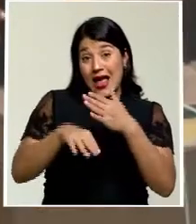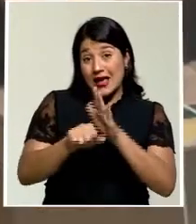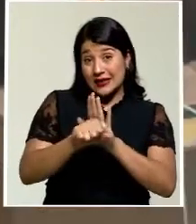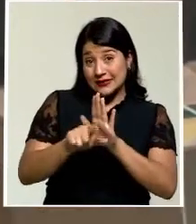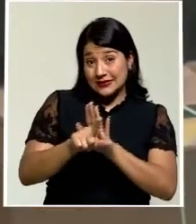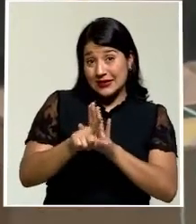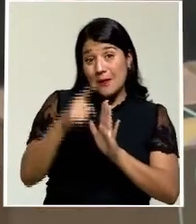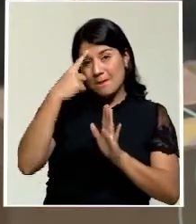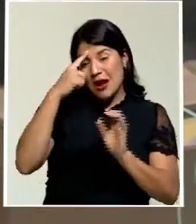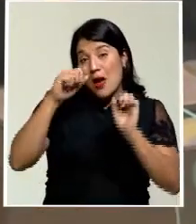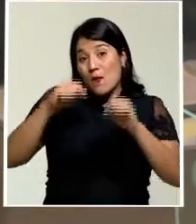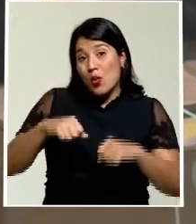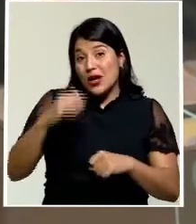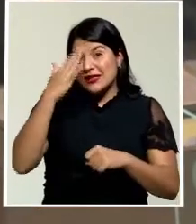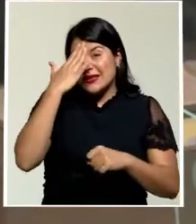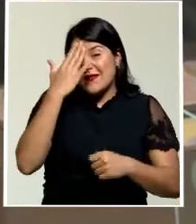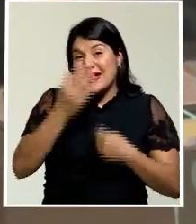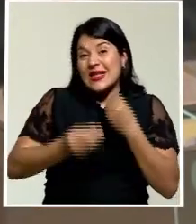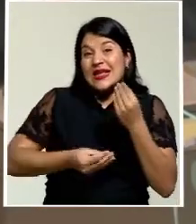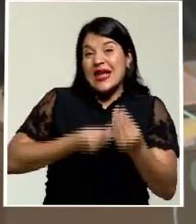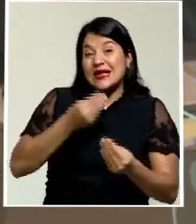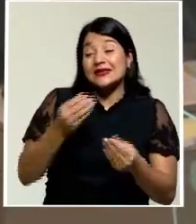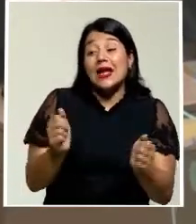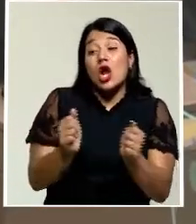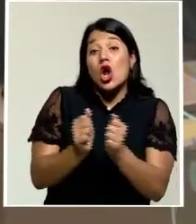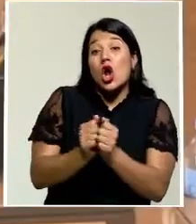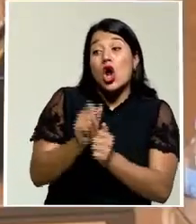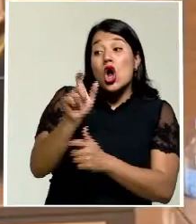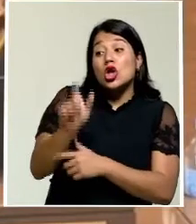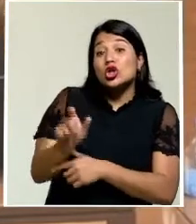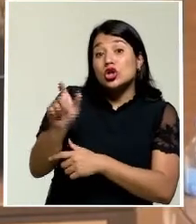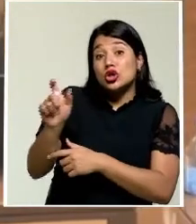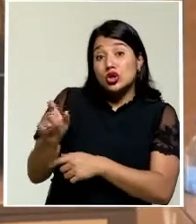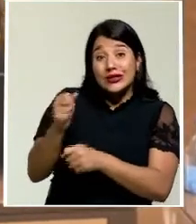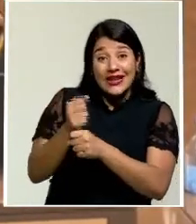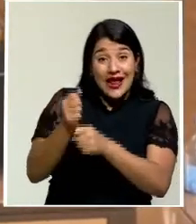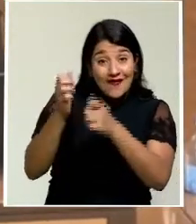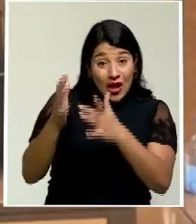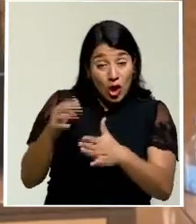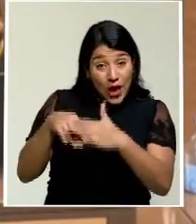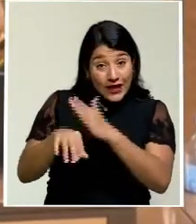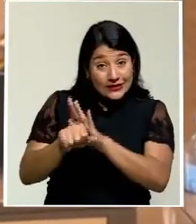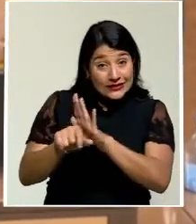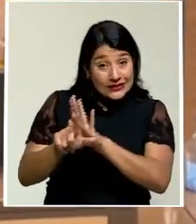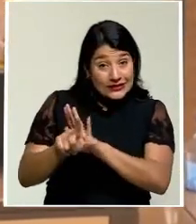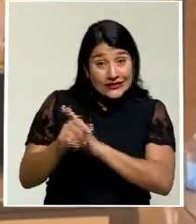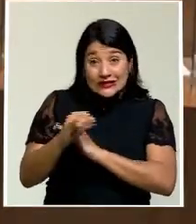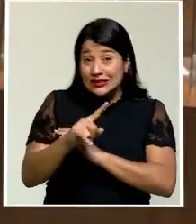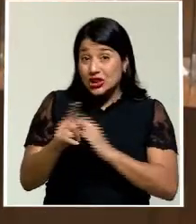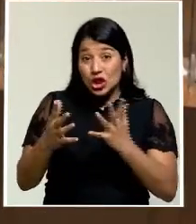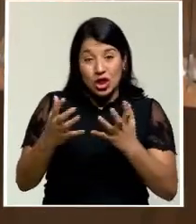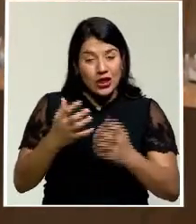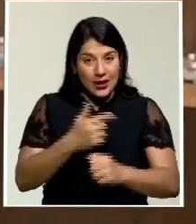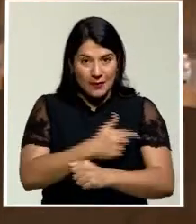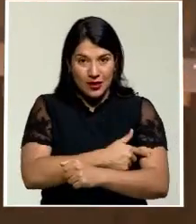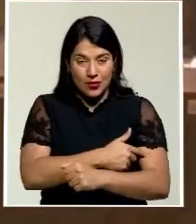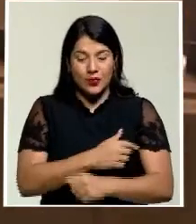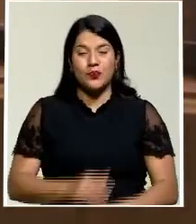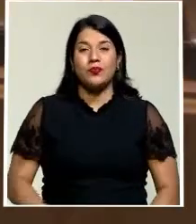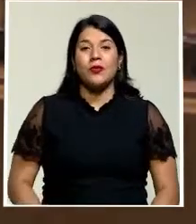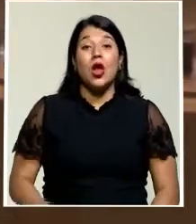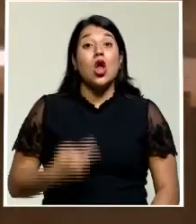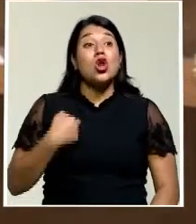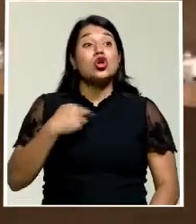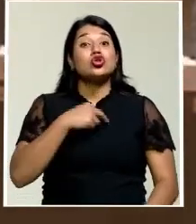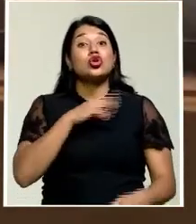saber cómo proceder con los funcionarios legislativos que no quieren aplicarse la vacuna. Quienes integramos